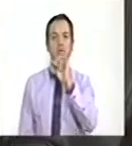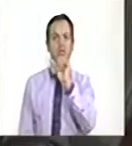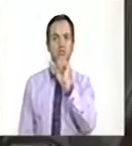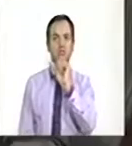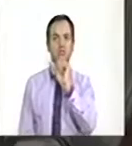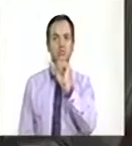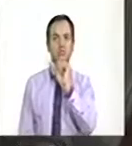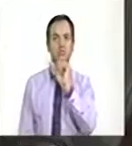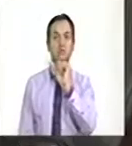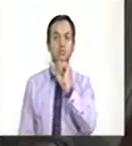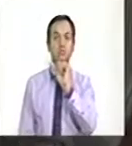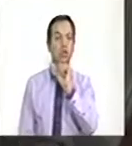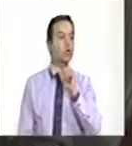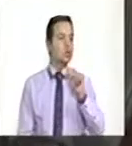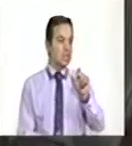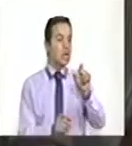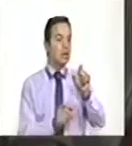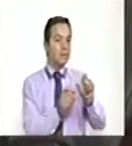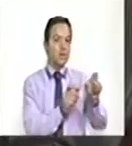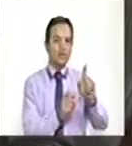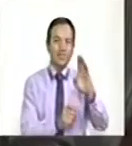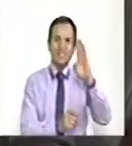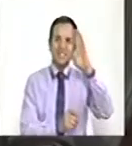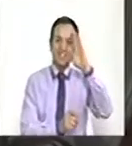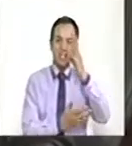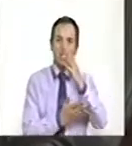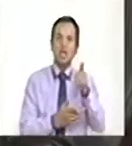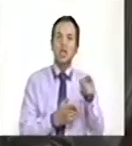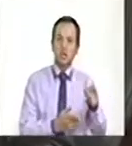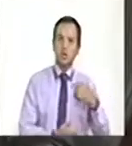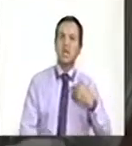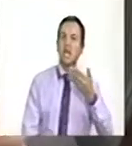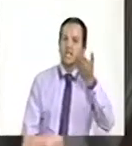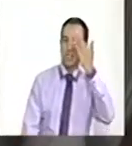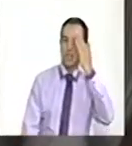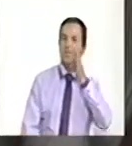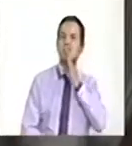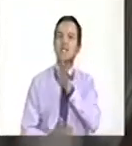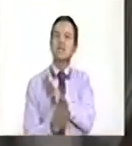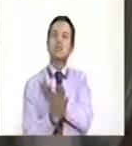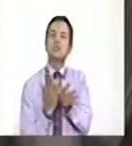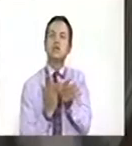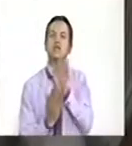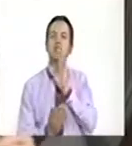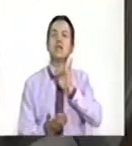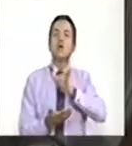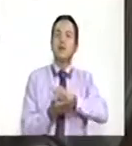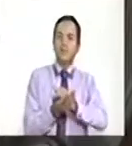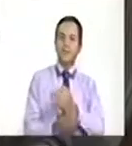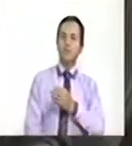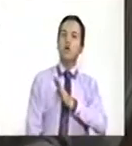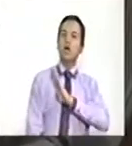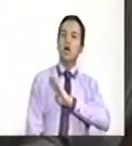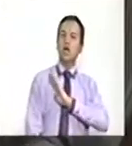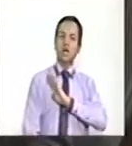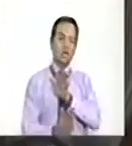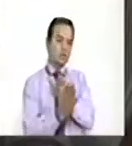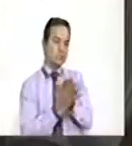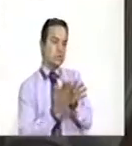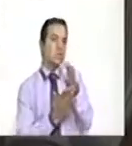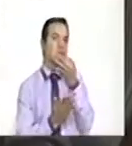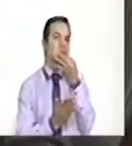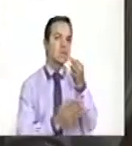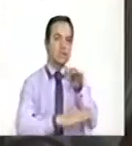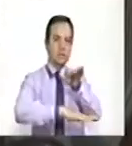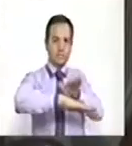autoridades ya conocieron, repito, de voz del alcalde de San Vicente del Caguán. Y se le